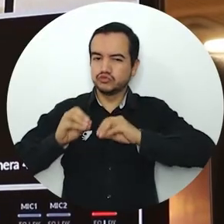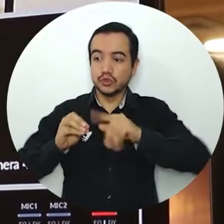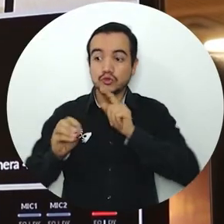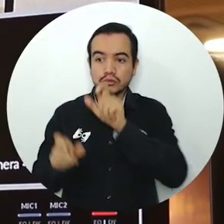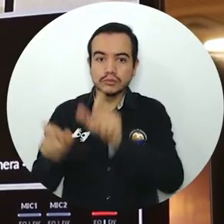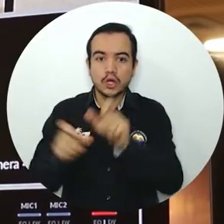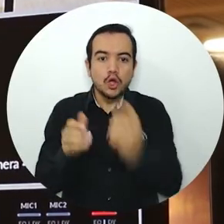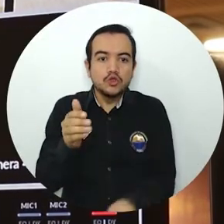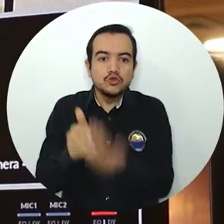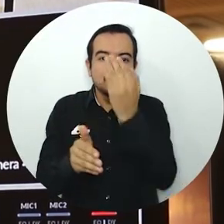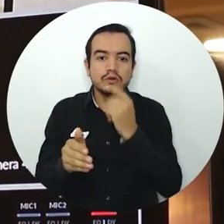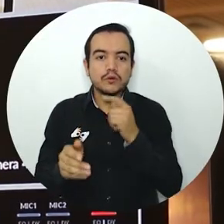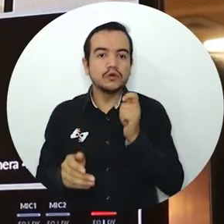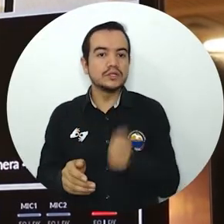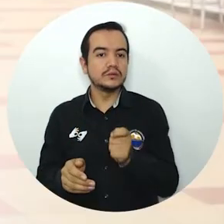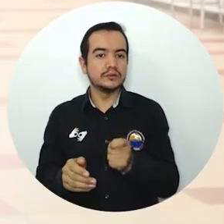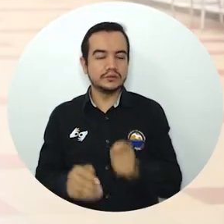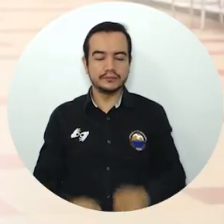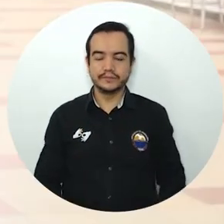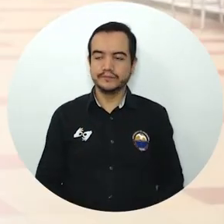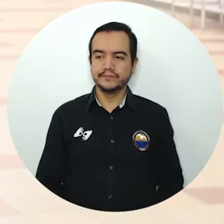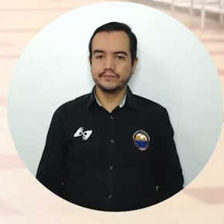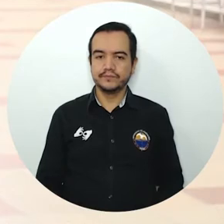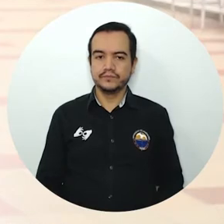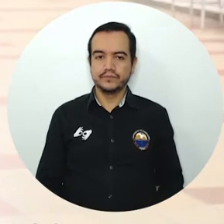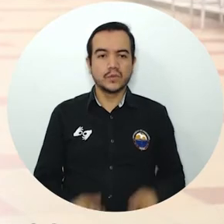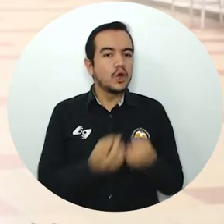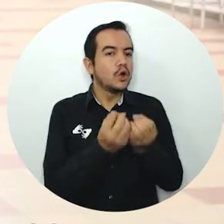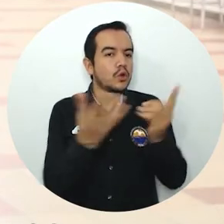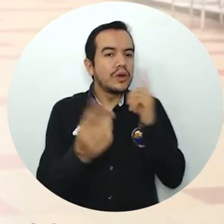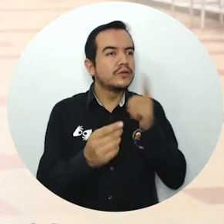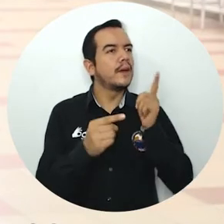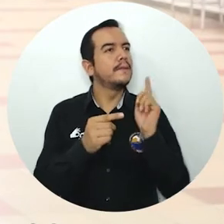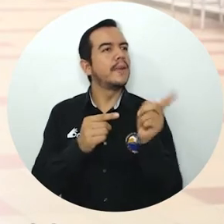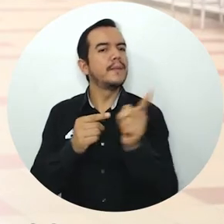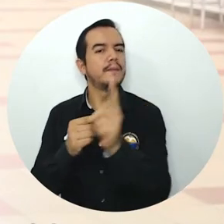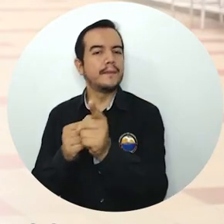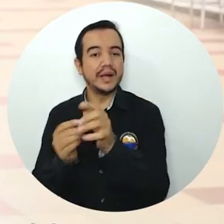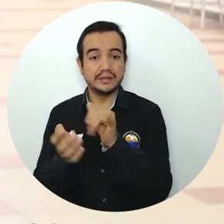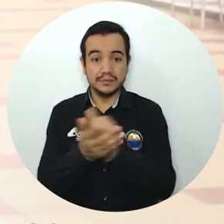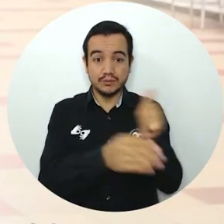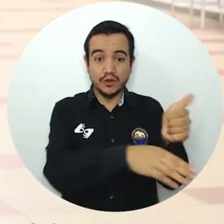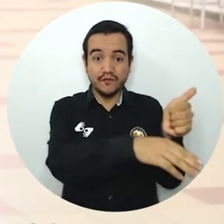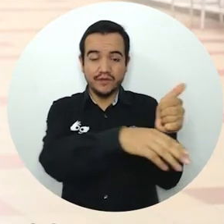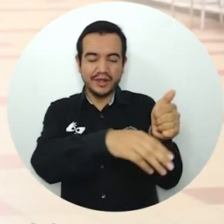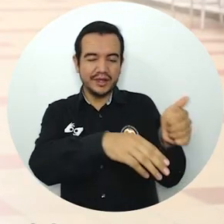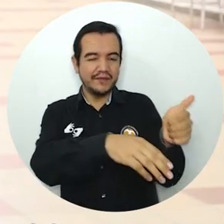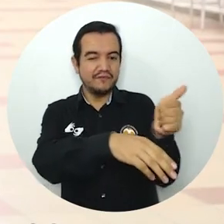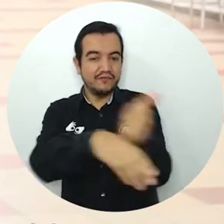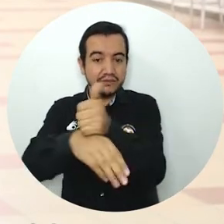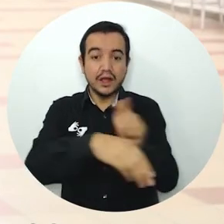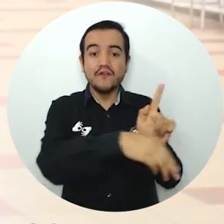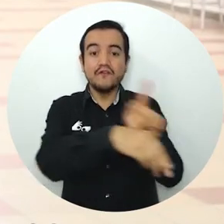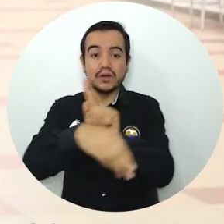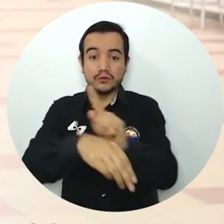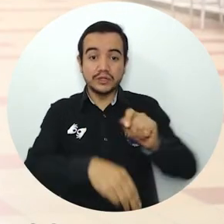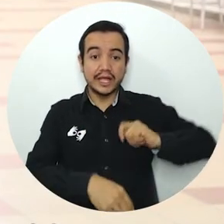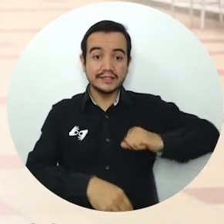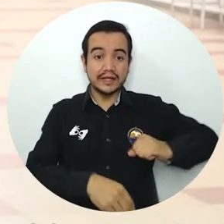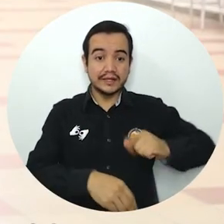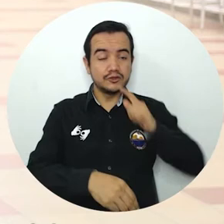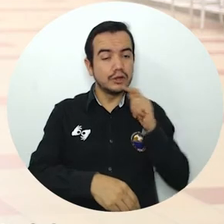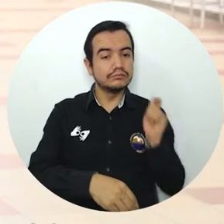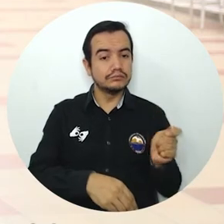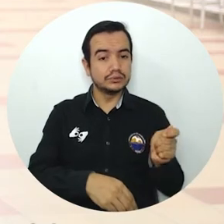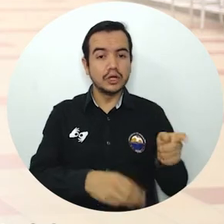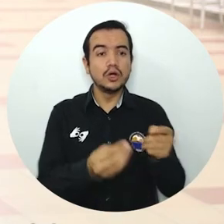abogados que demanda el sistema legislativo. Somos 90 facultades de derecho que estamos agremiadas en la asociación y pues nada más y nada menos